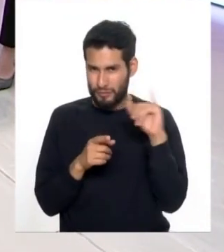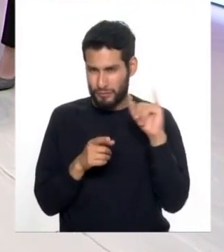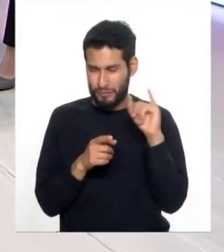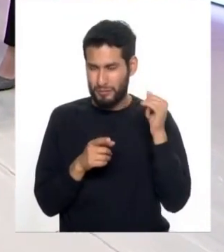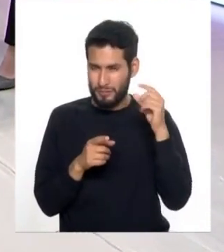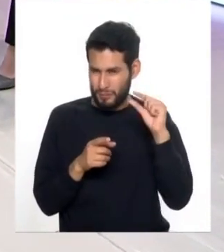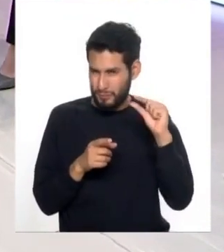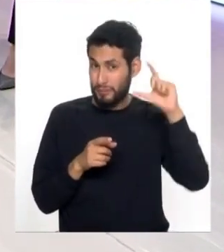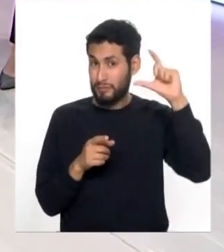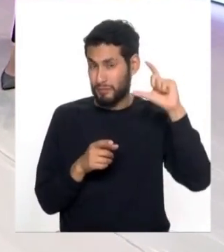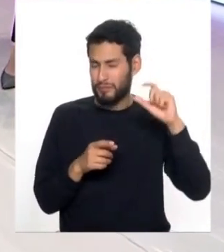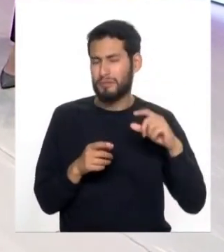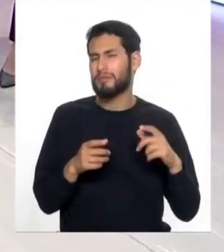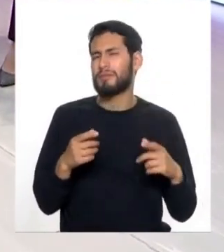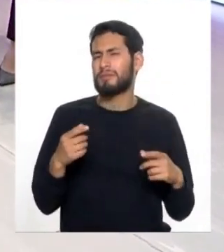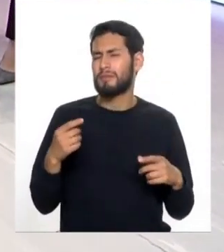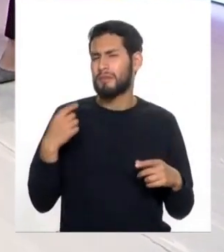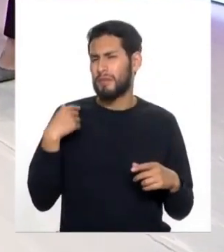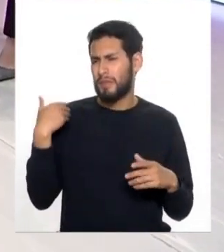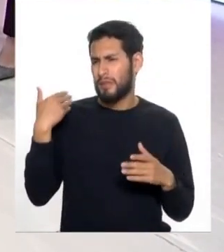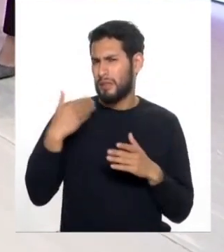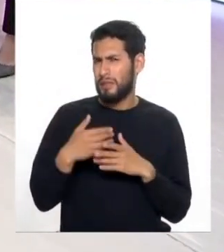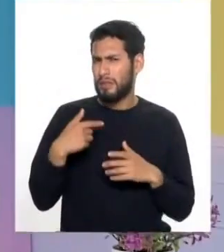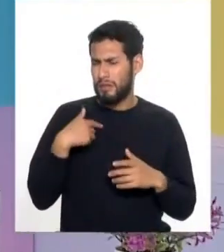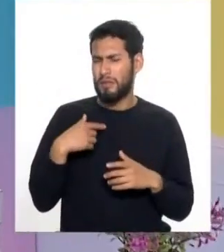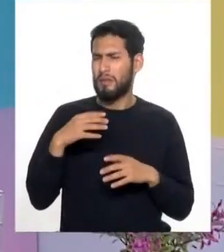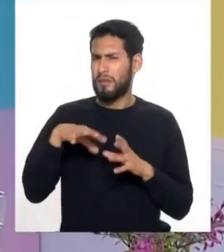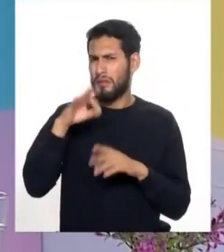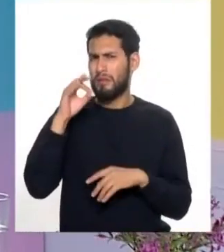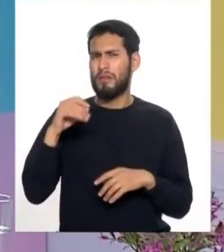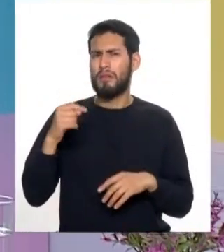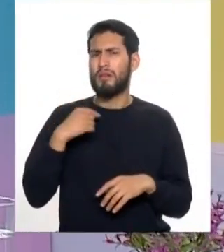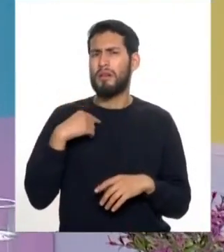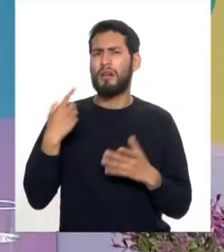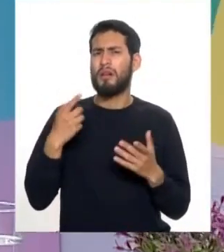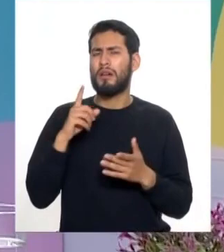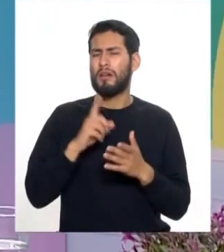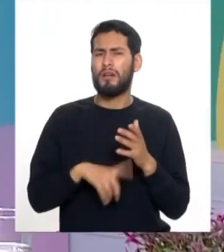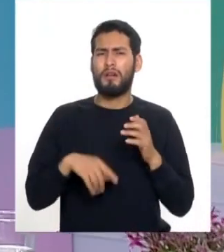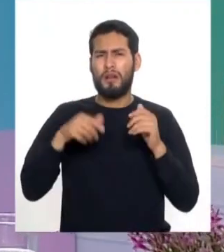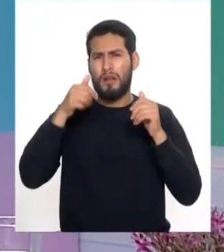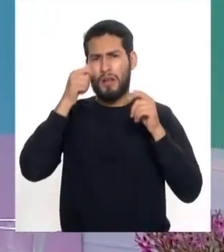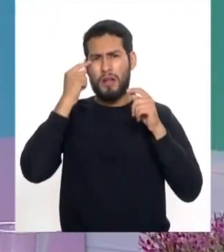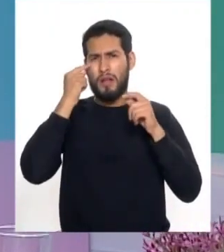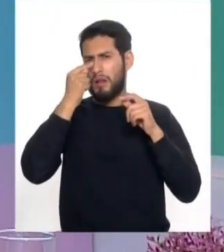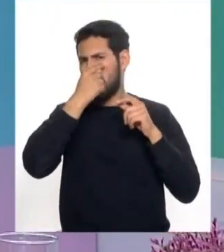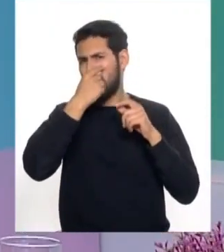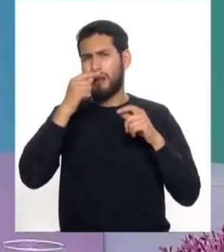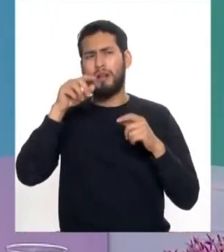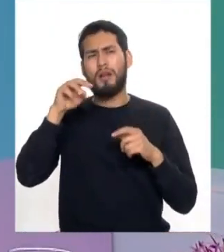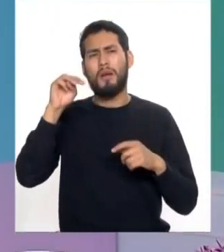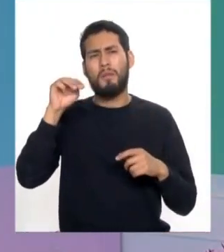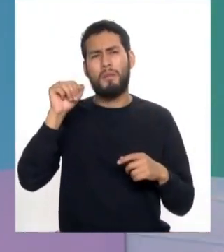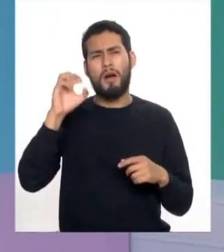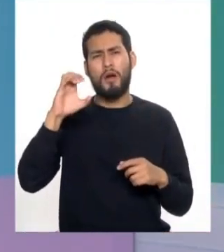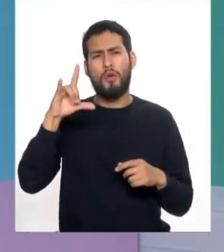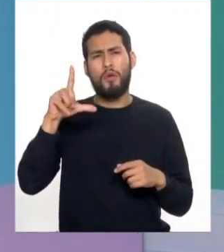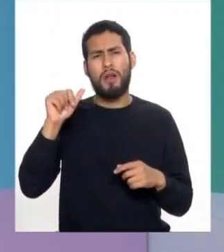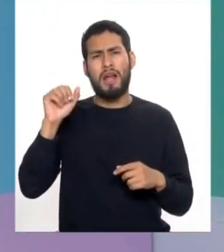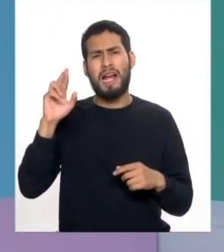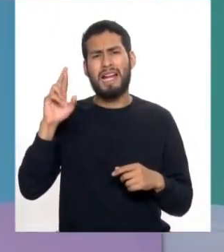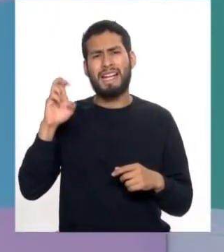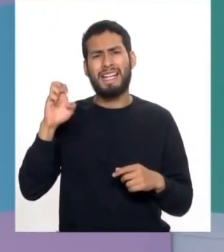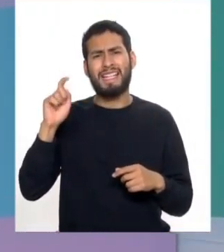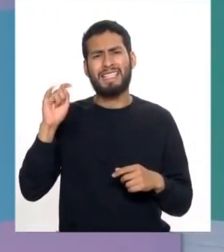pero hace año y medio me han detectado yo tengo degeneración de la mácula retiniana la